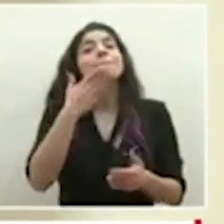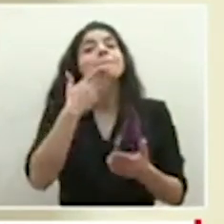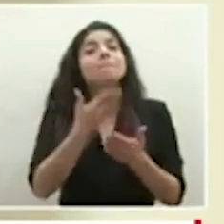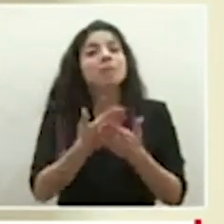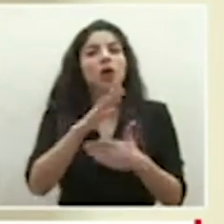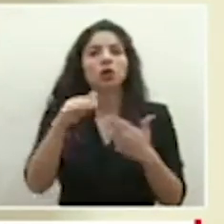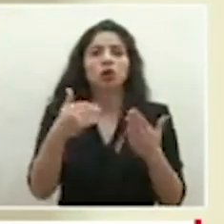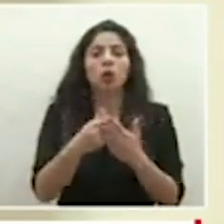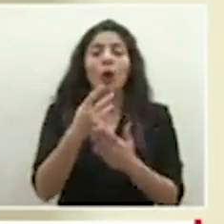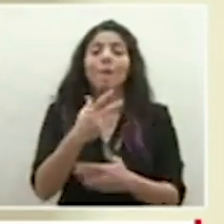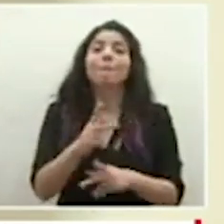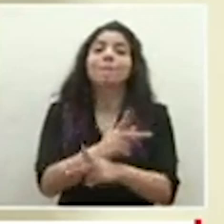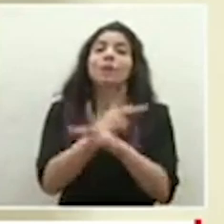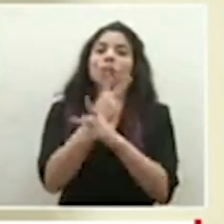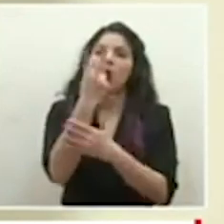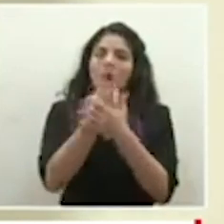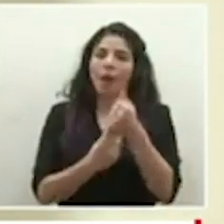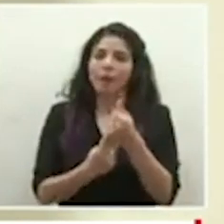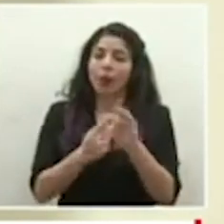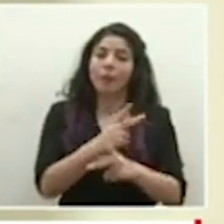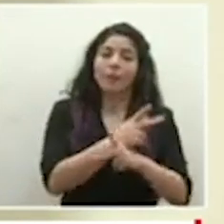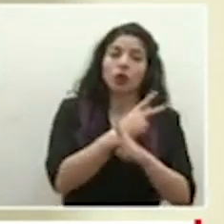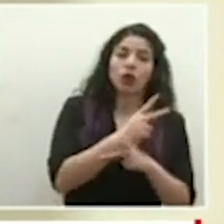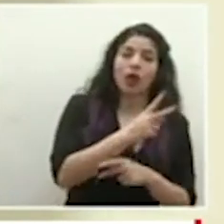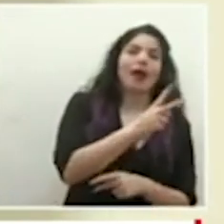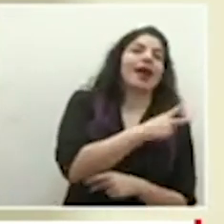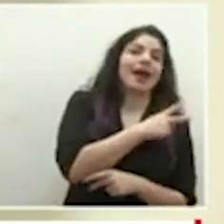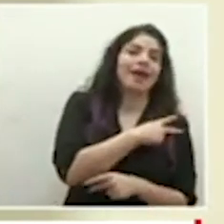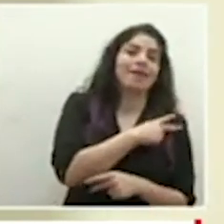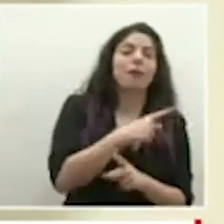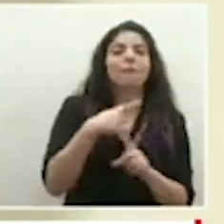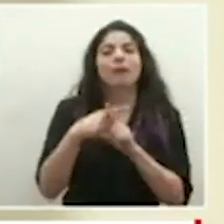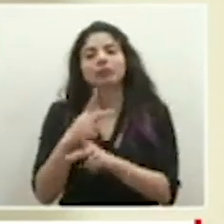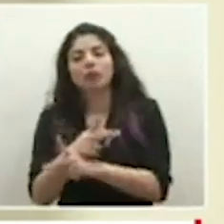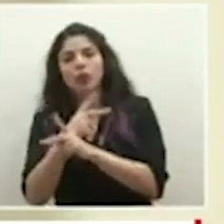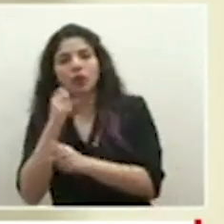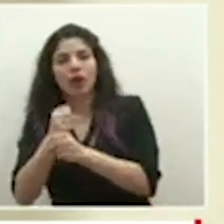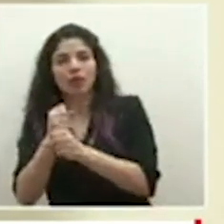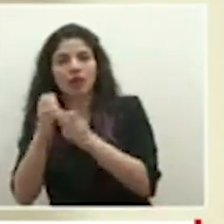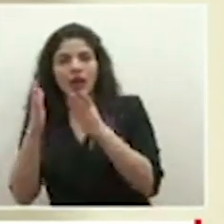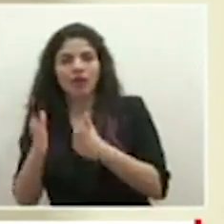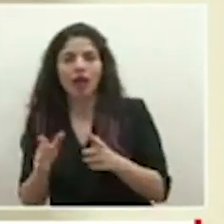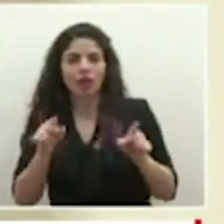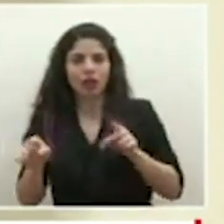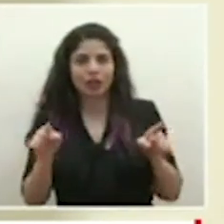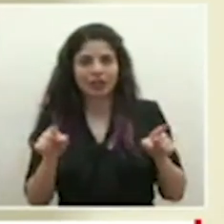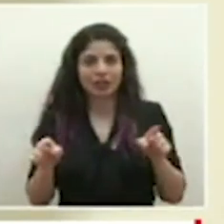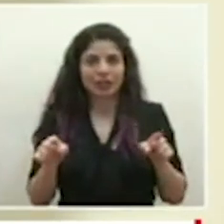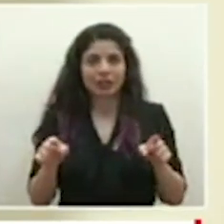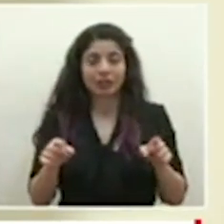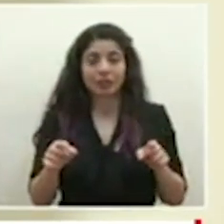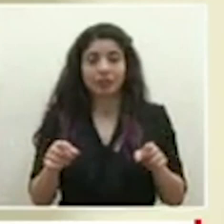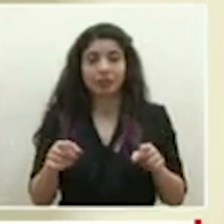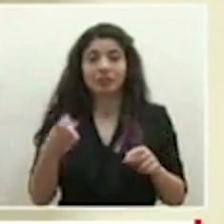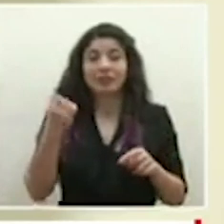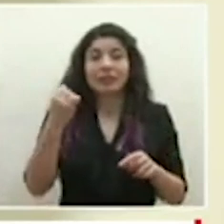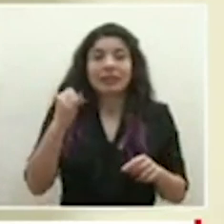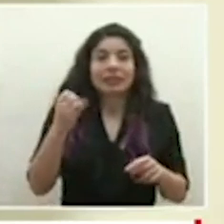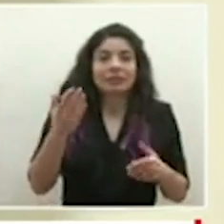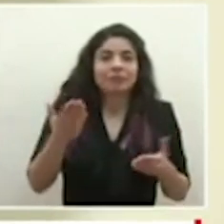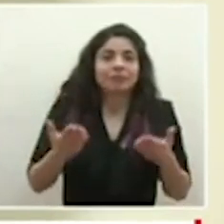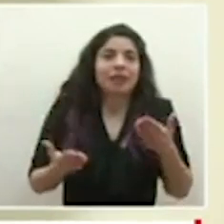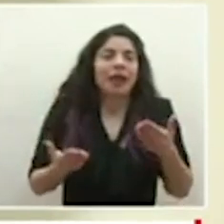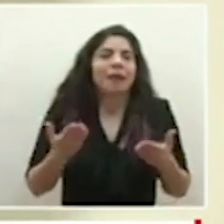Los protege a ambas partes, tanto al empresario, al patrono como a los trabajadores, que en una medida donde tal vez